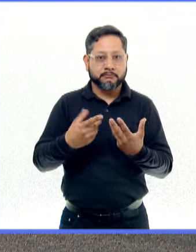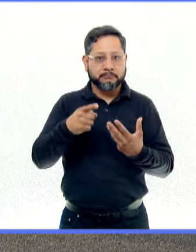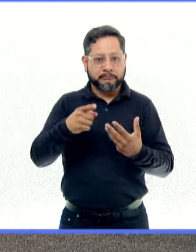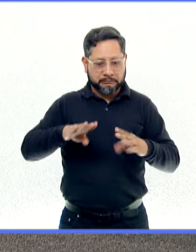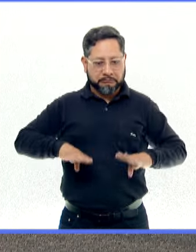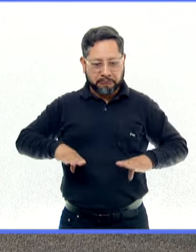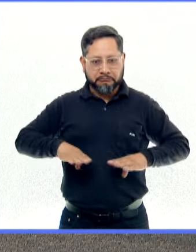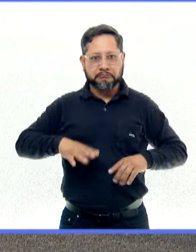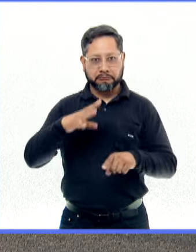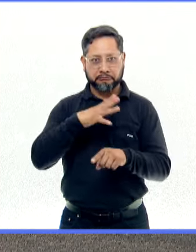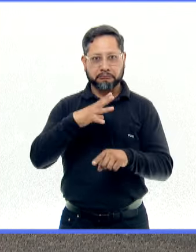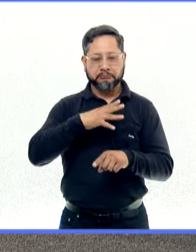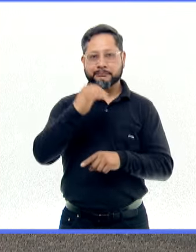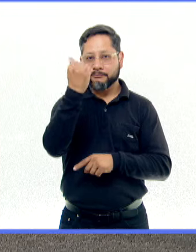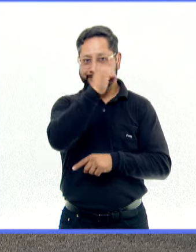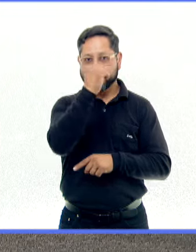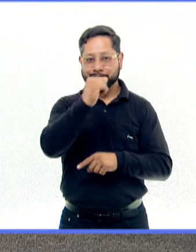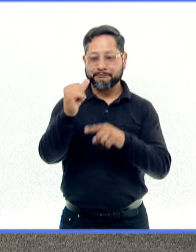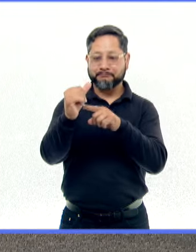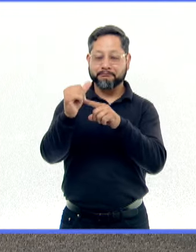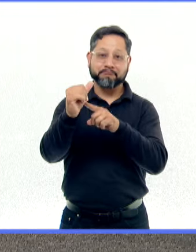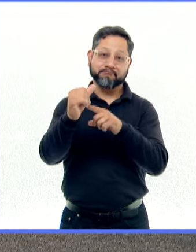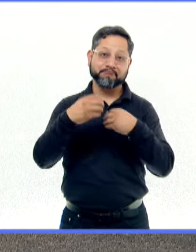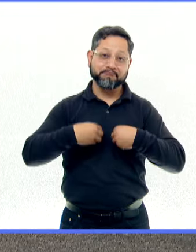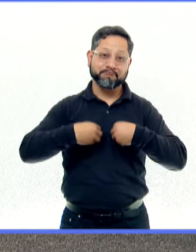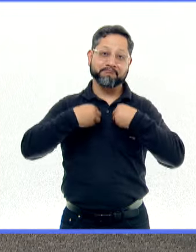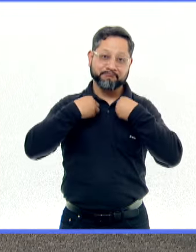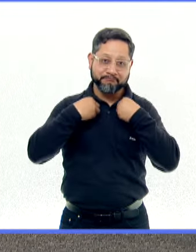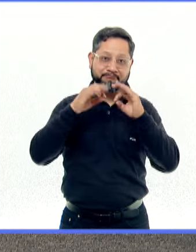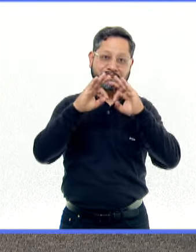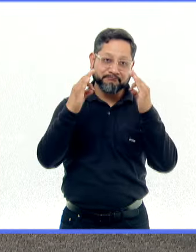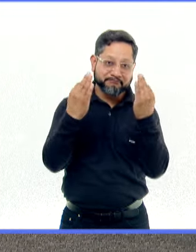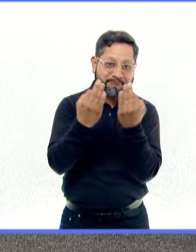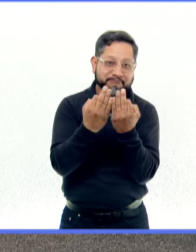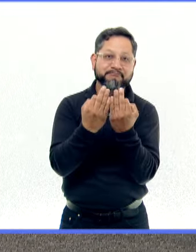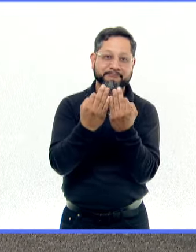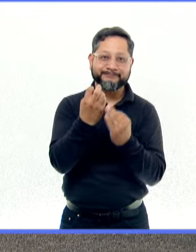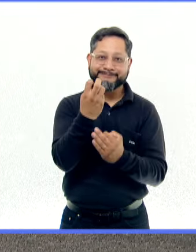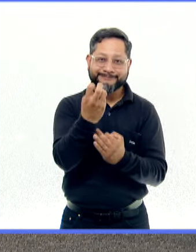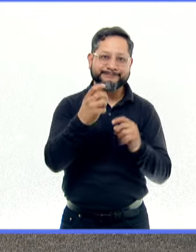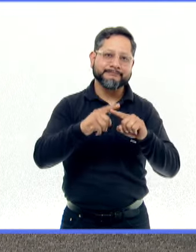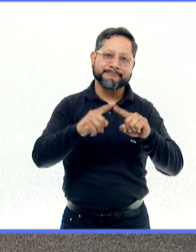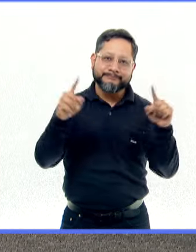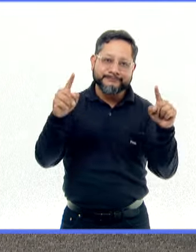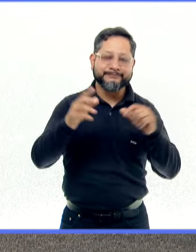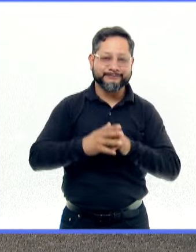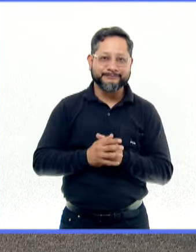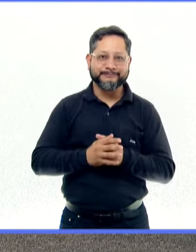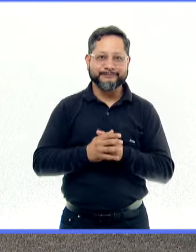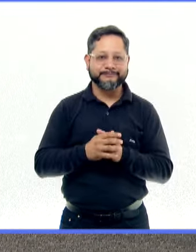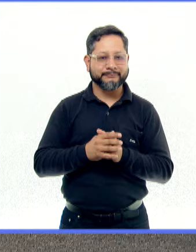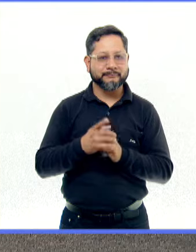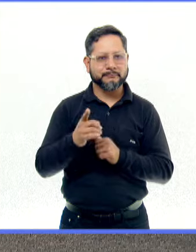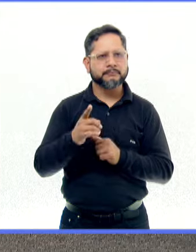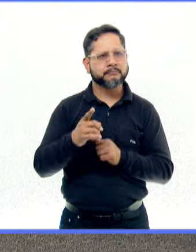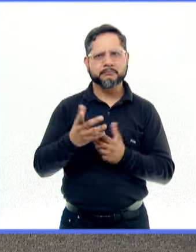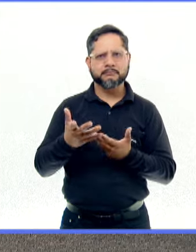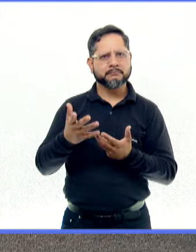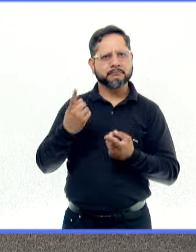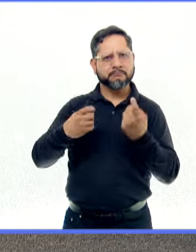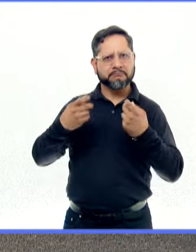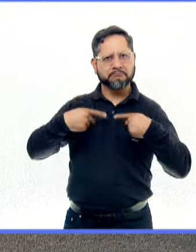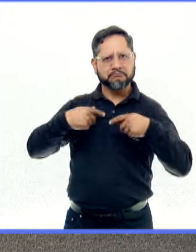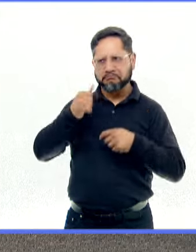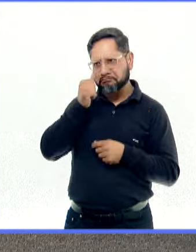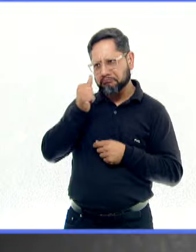de vivir en este mundo, y el autismo es precisamente una forma de nombrar esas distintas... Y muy visible, ¿no? O sea, puede